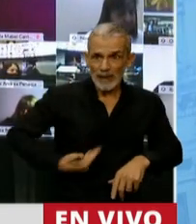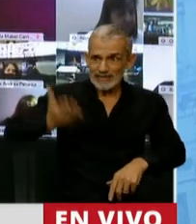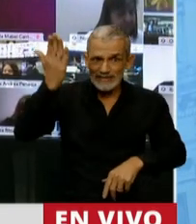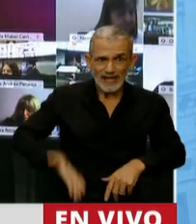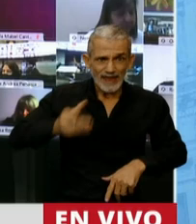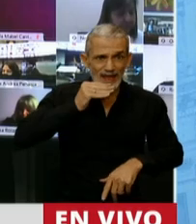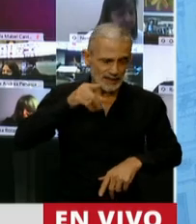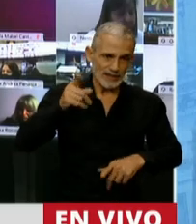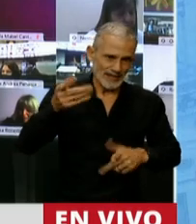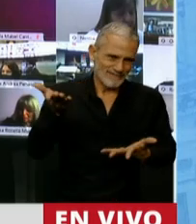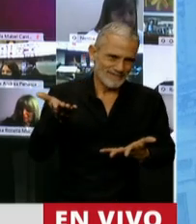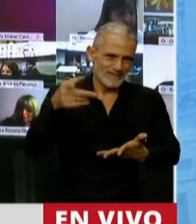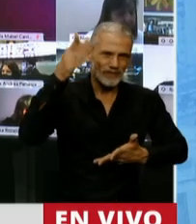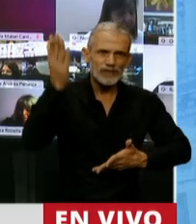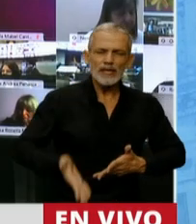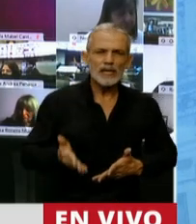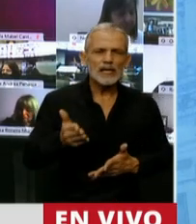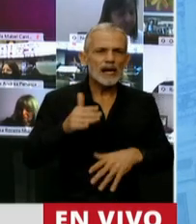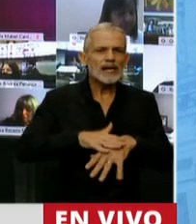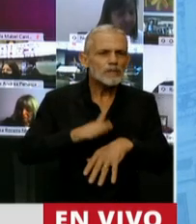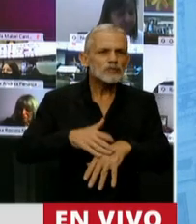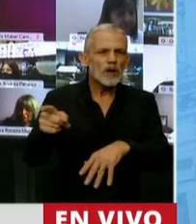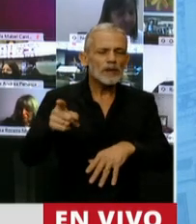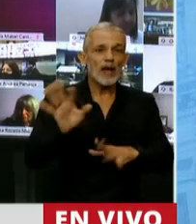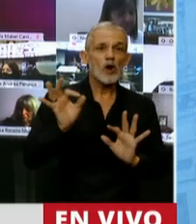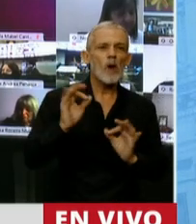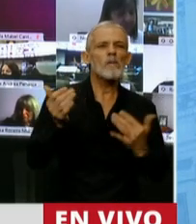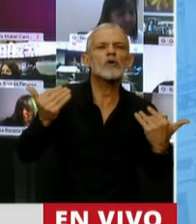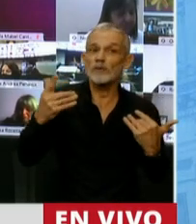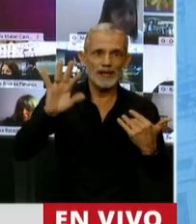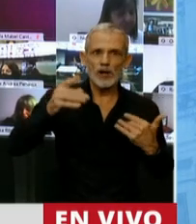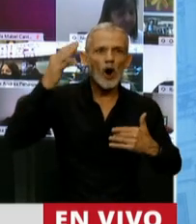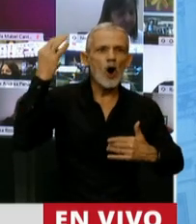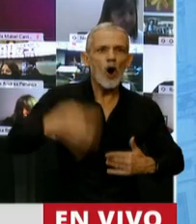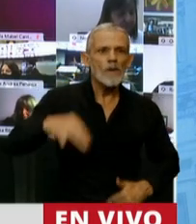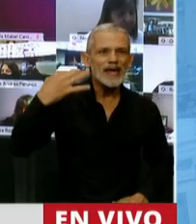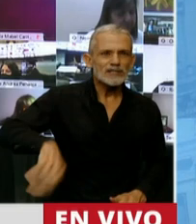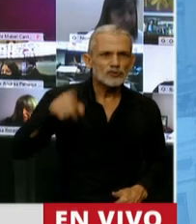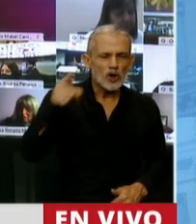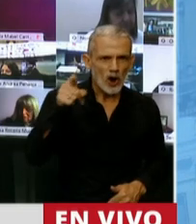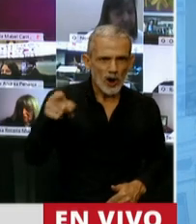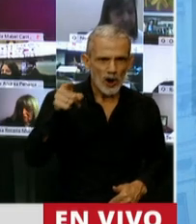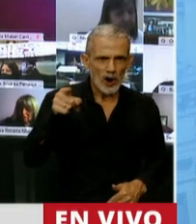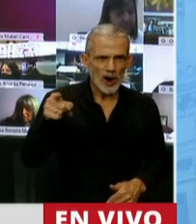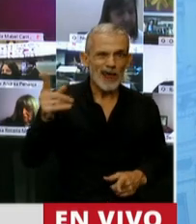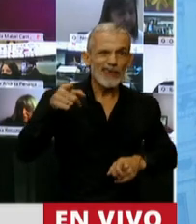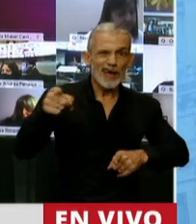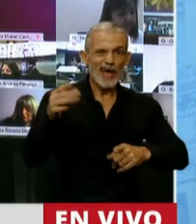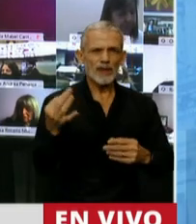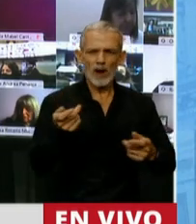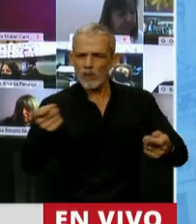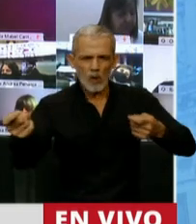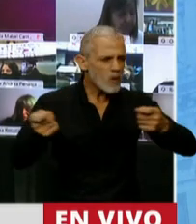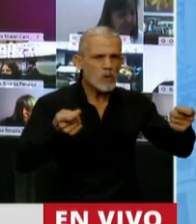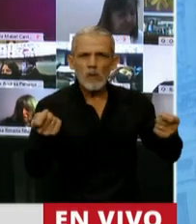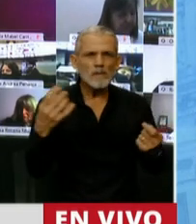no solamente la atribución, sino la obligación de dirigir la discusión